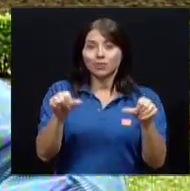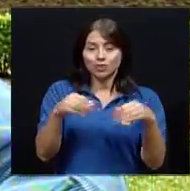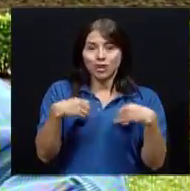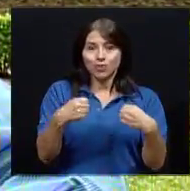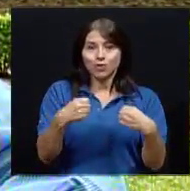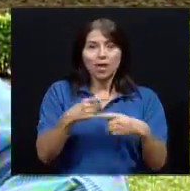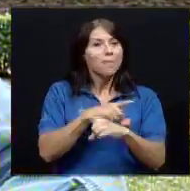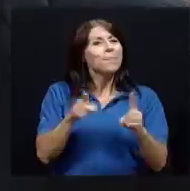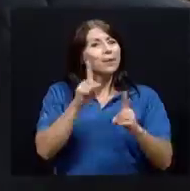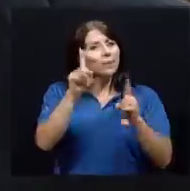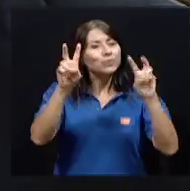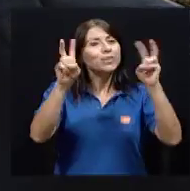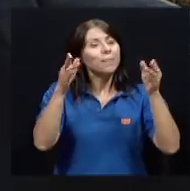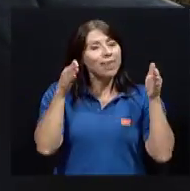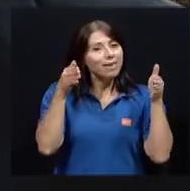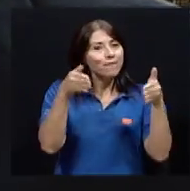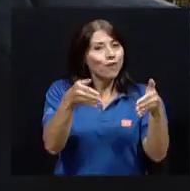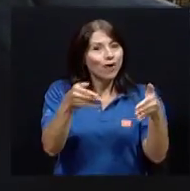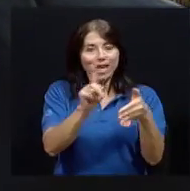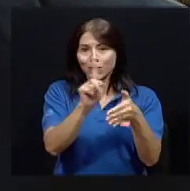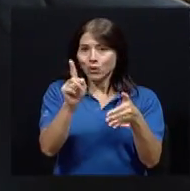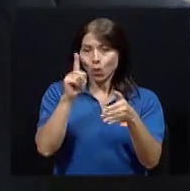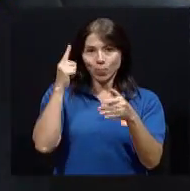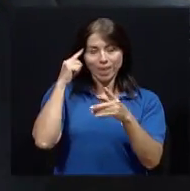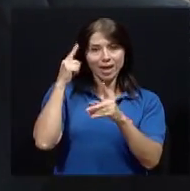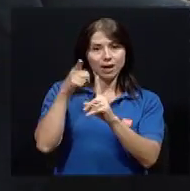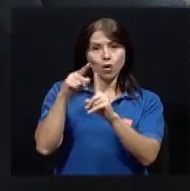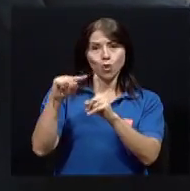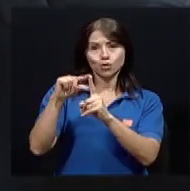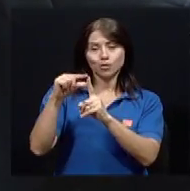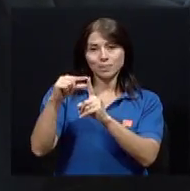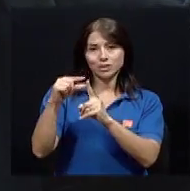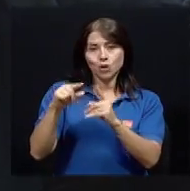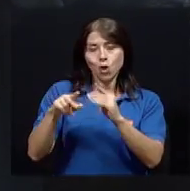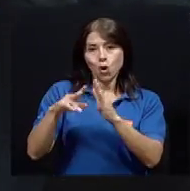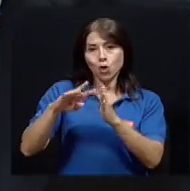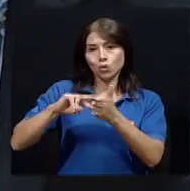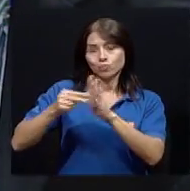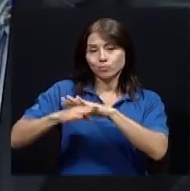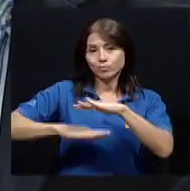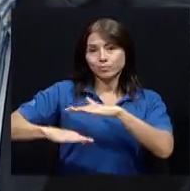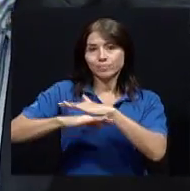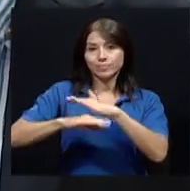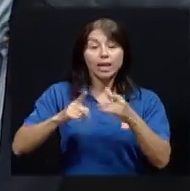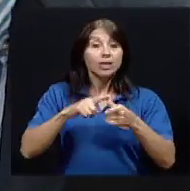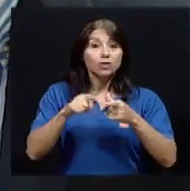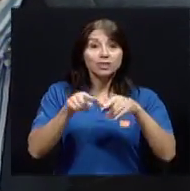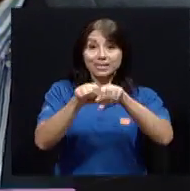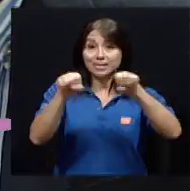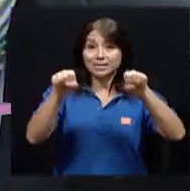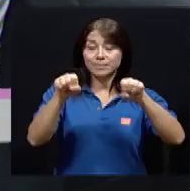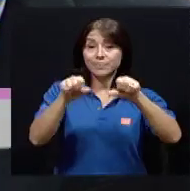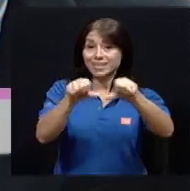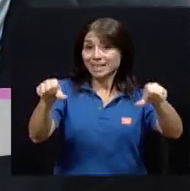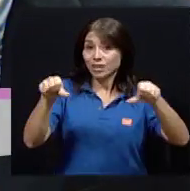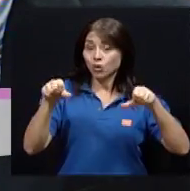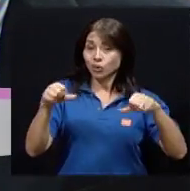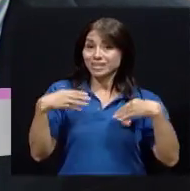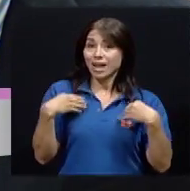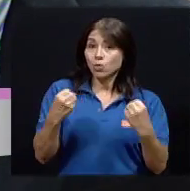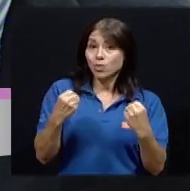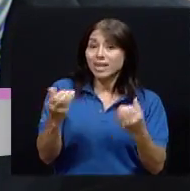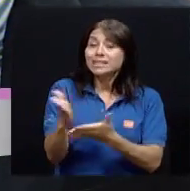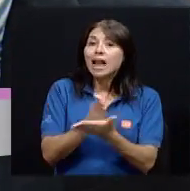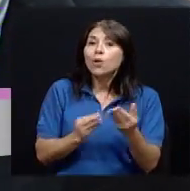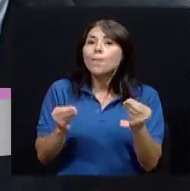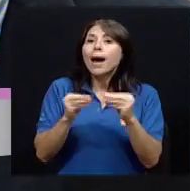¿verdad?, propiamente. ¿Se podría decir, entonces, que el sector salud es algo más tangible, algo que podemos ver, se